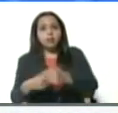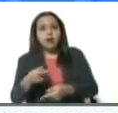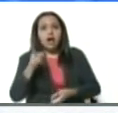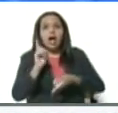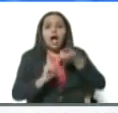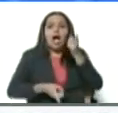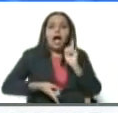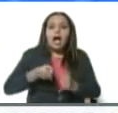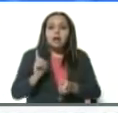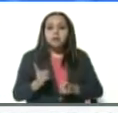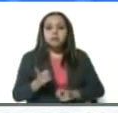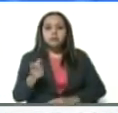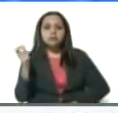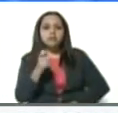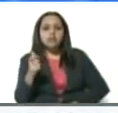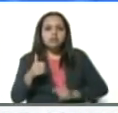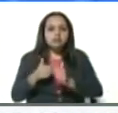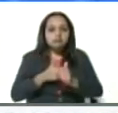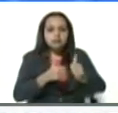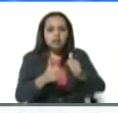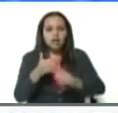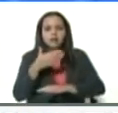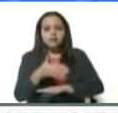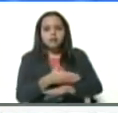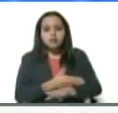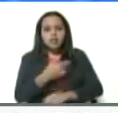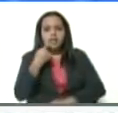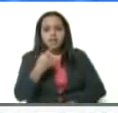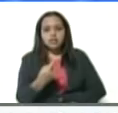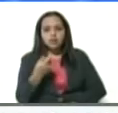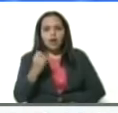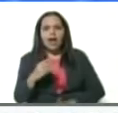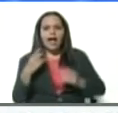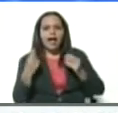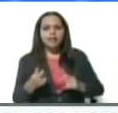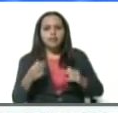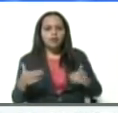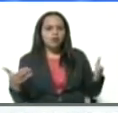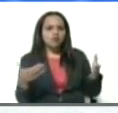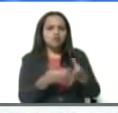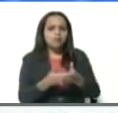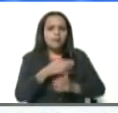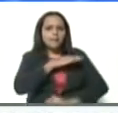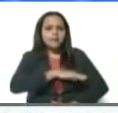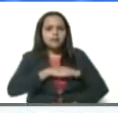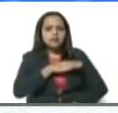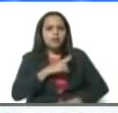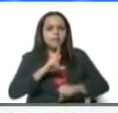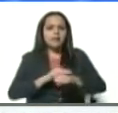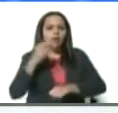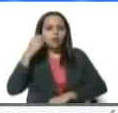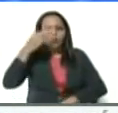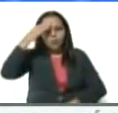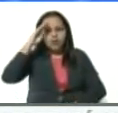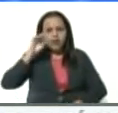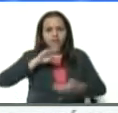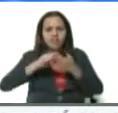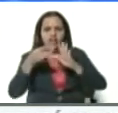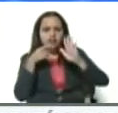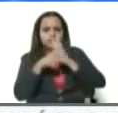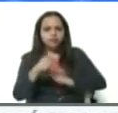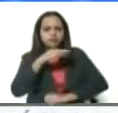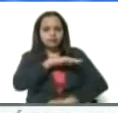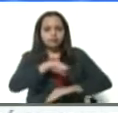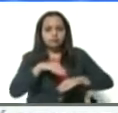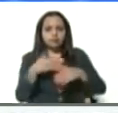síntoma que requiere seguimiento, como usted ha dicho, que se active en las brigadas de la Misión Médica Cubana, de Barrio Adentro, del Ministerio de